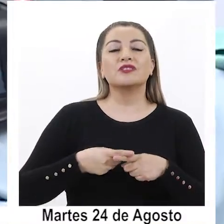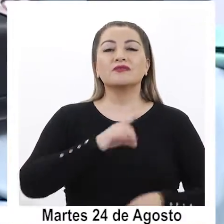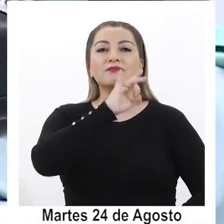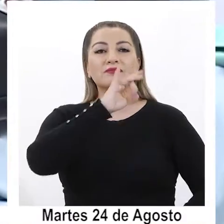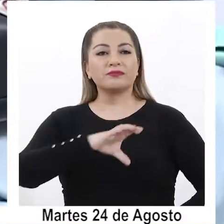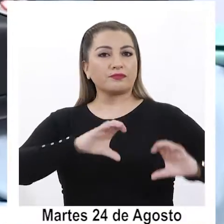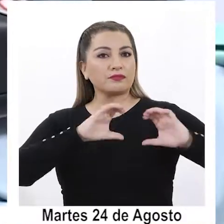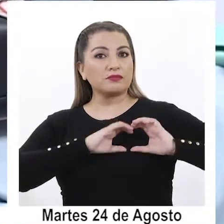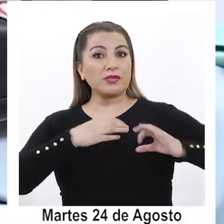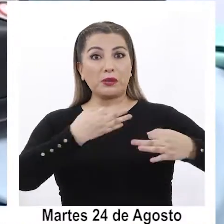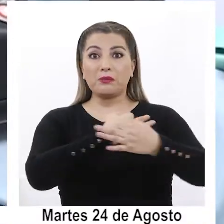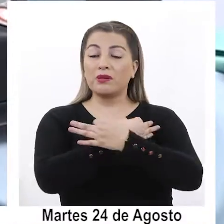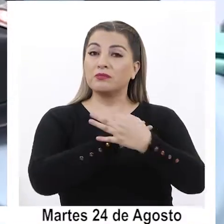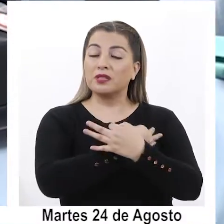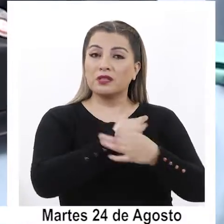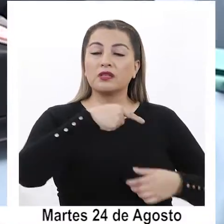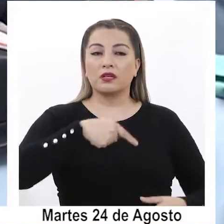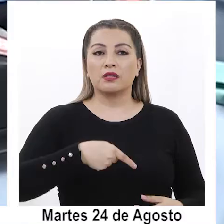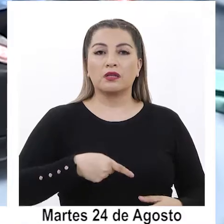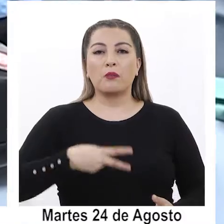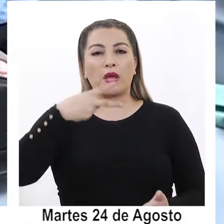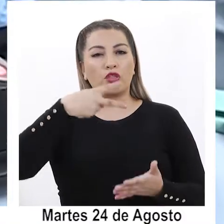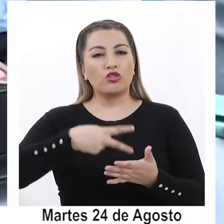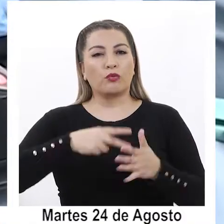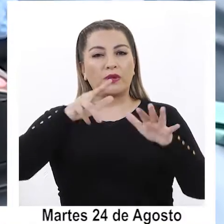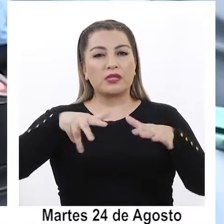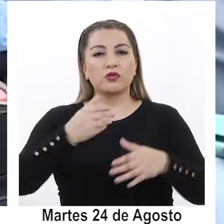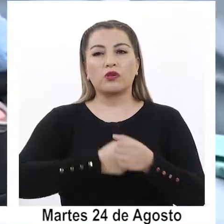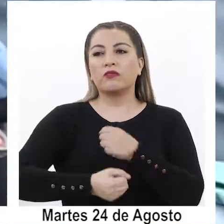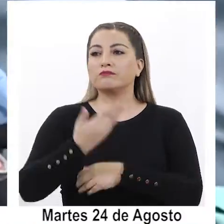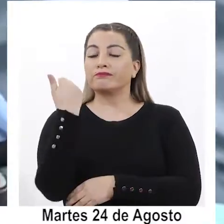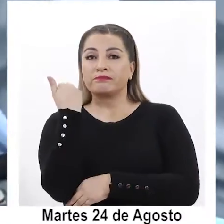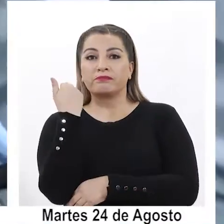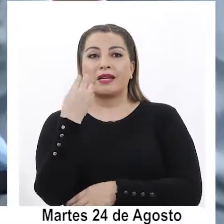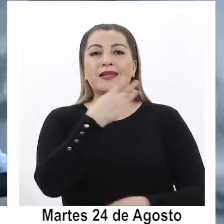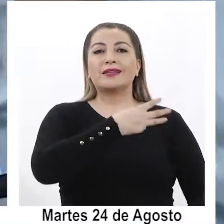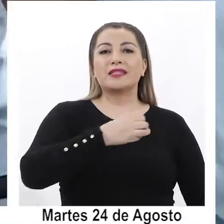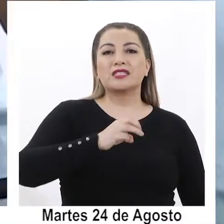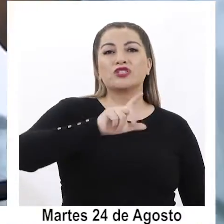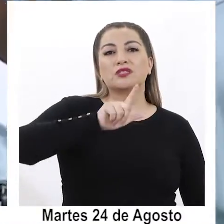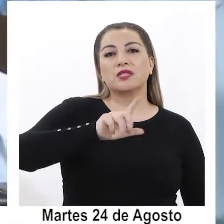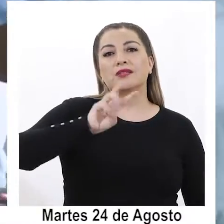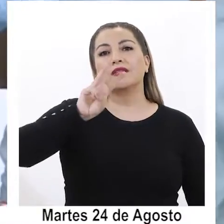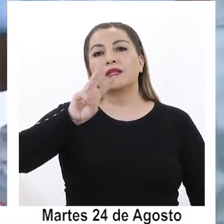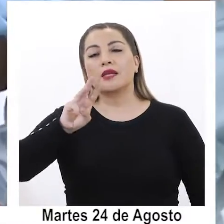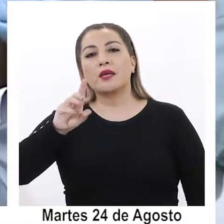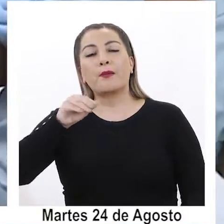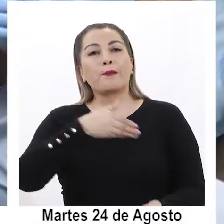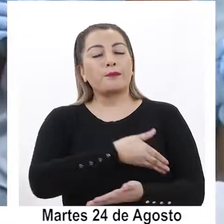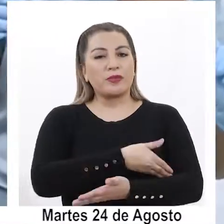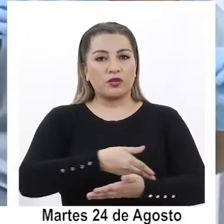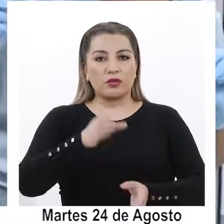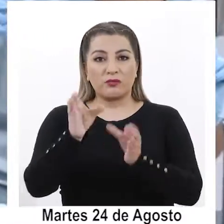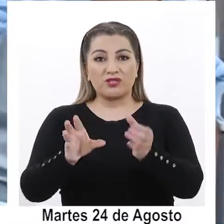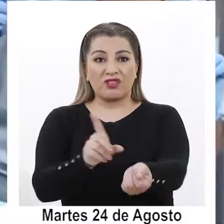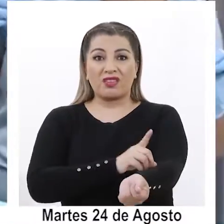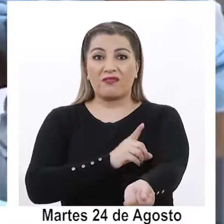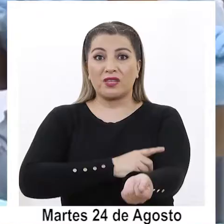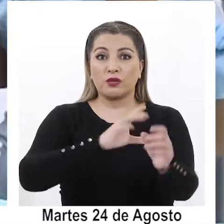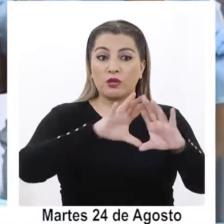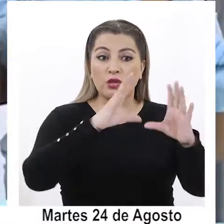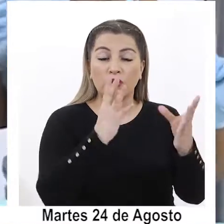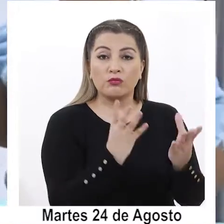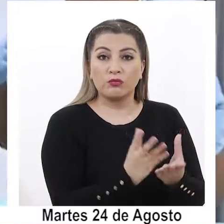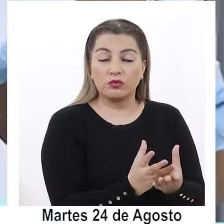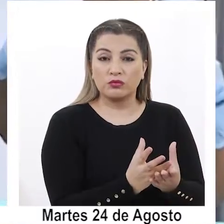Cardiología explicaron que para 2019 había 373 millones de diabéticos en todo el mundo